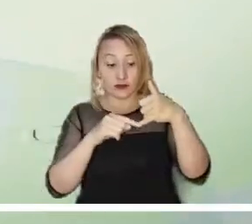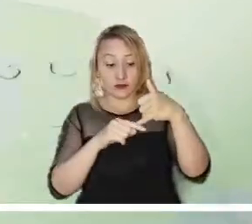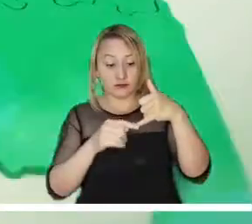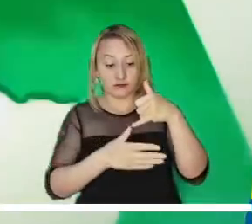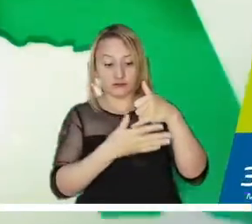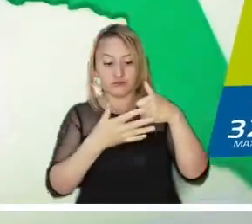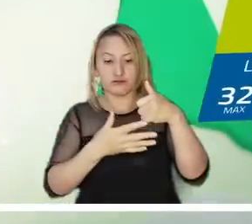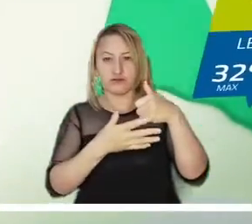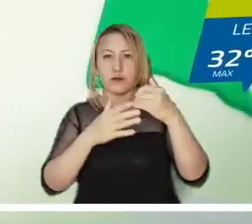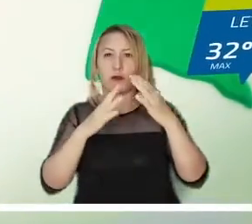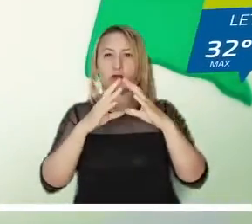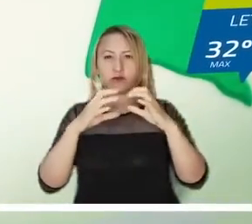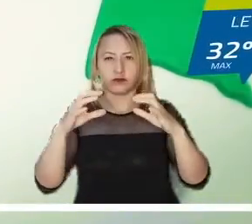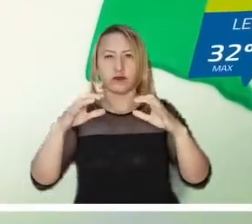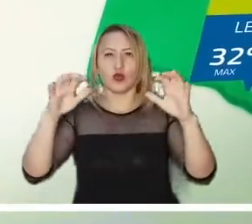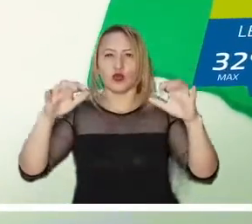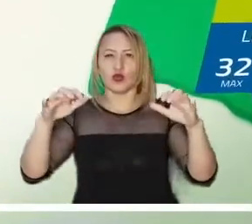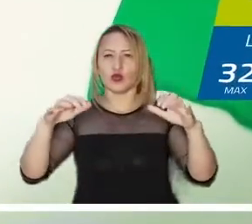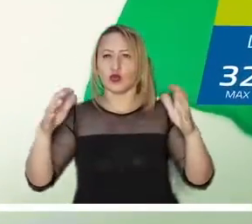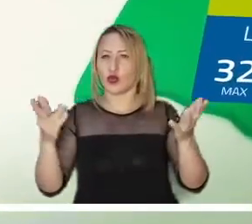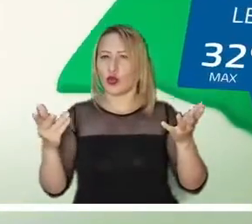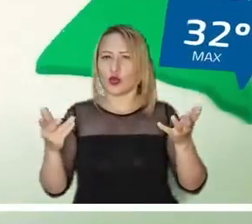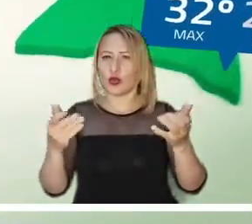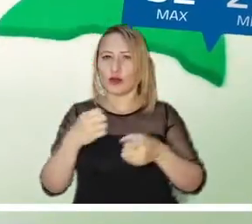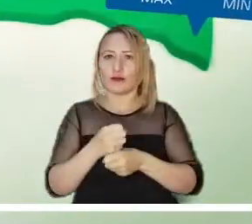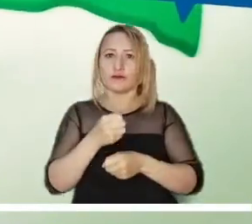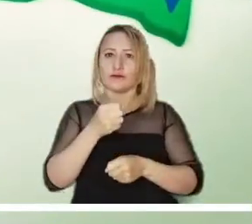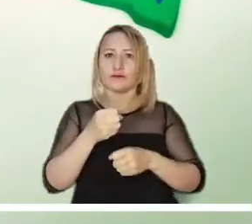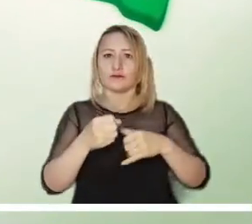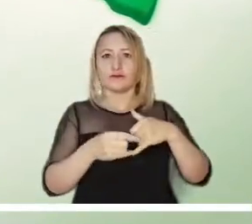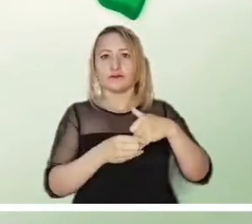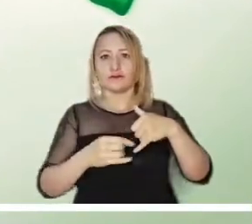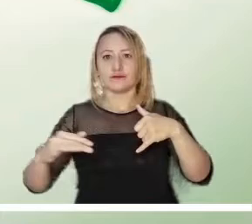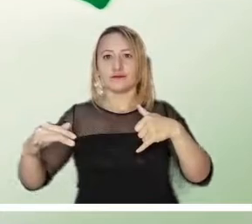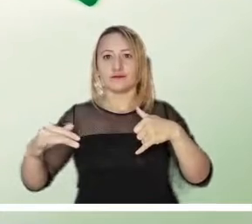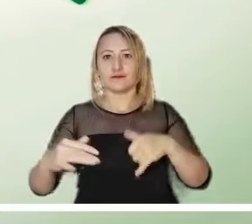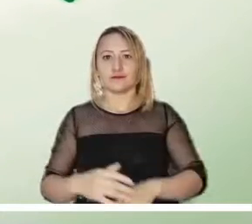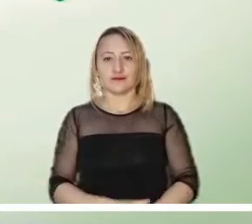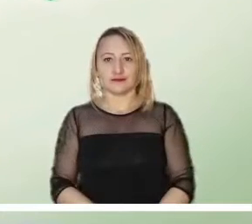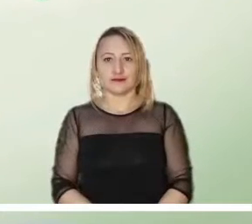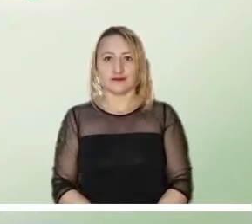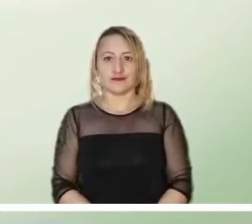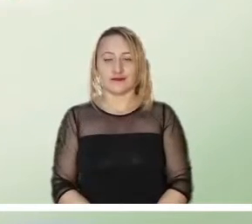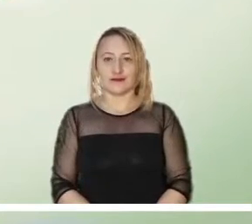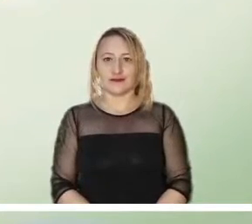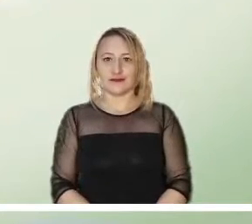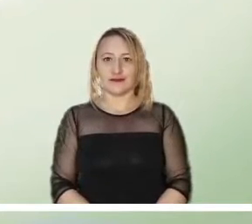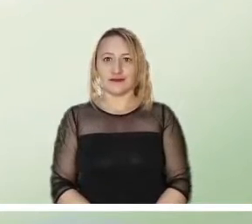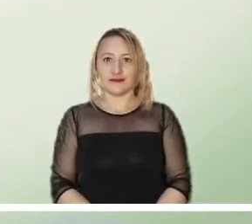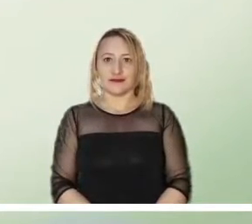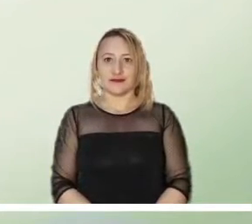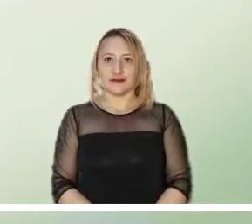Para la región de la Amazonía, se calculan nubosidades y precipitaciones en Guainía y Baupés.